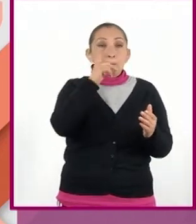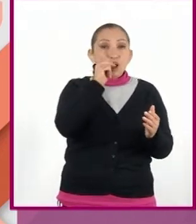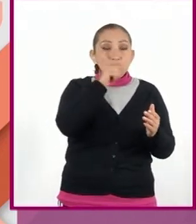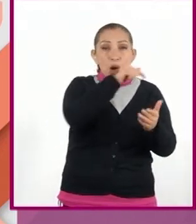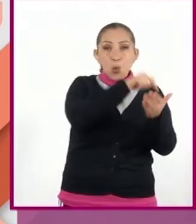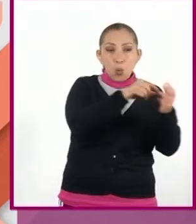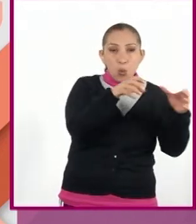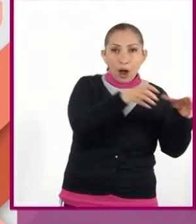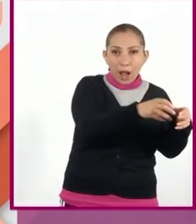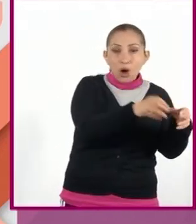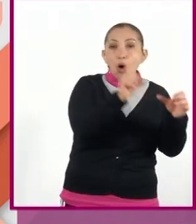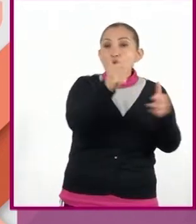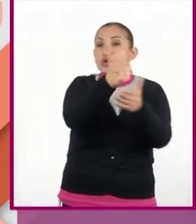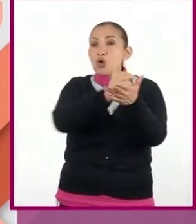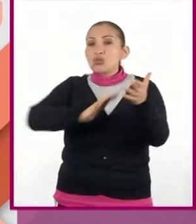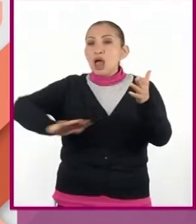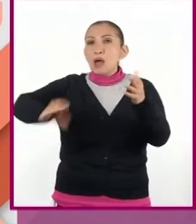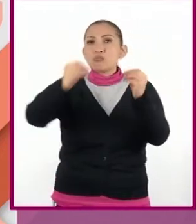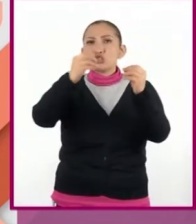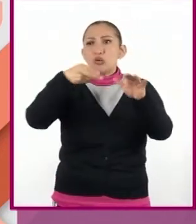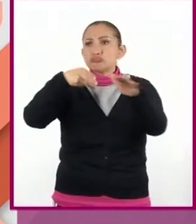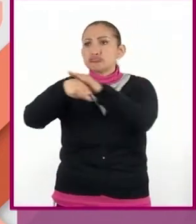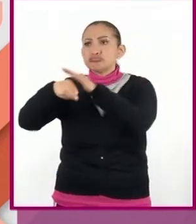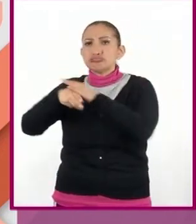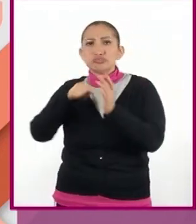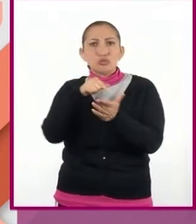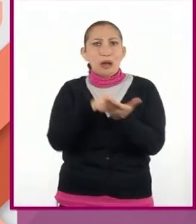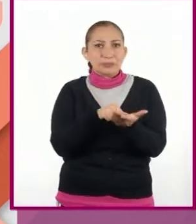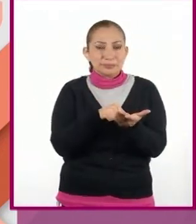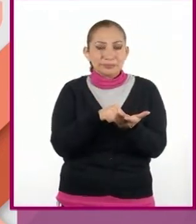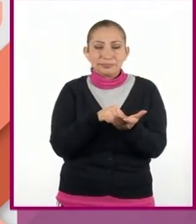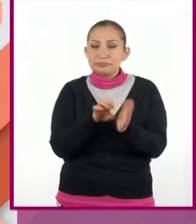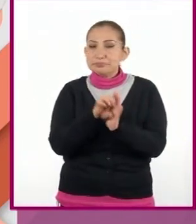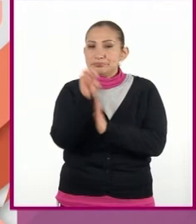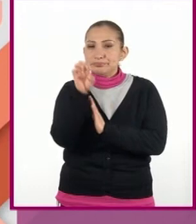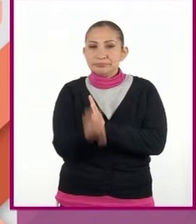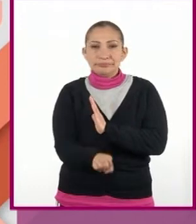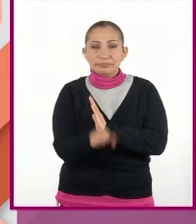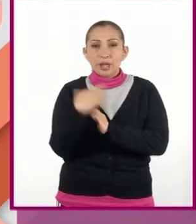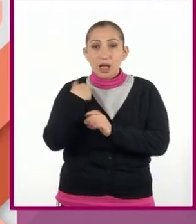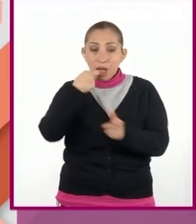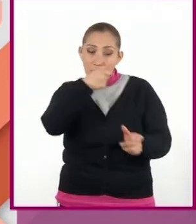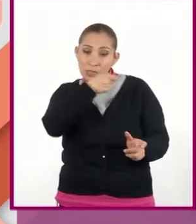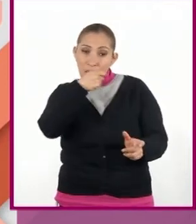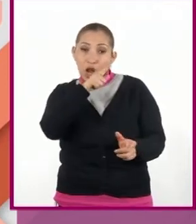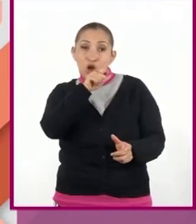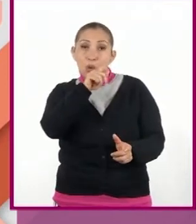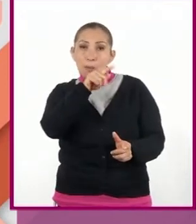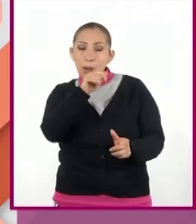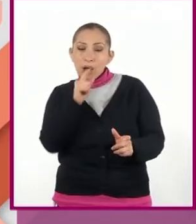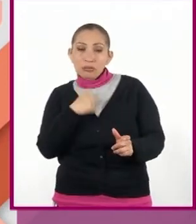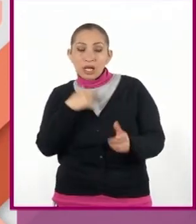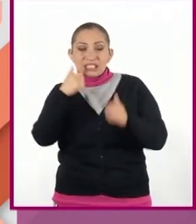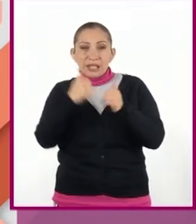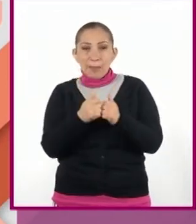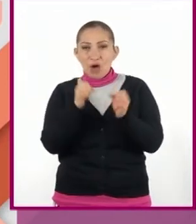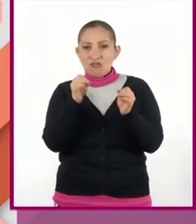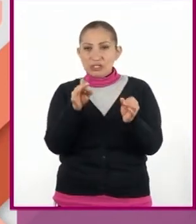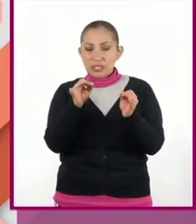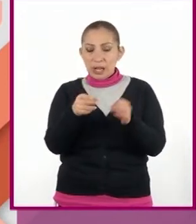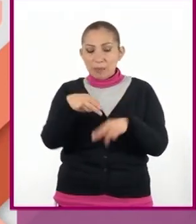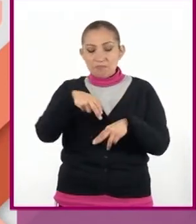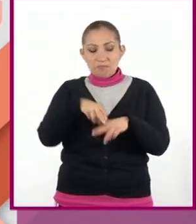o bien en ciudades con muchos crímenes. Por ejemplo, el detective Lupa se encontraba en su despacho,